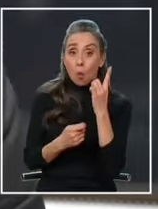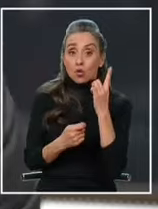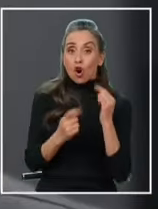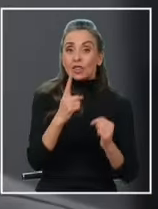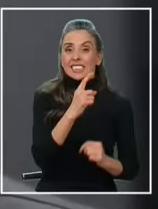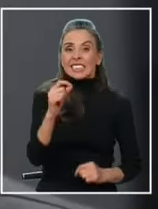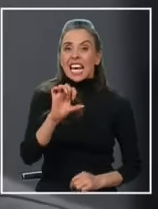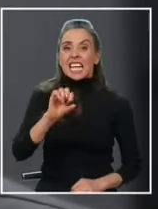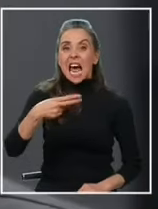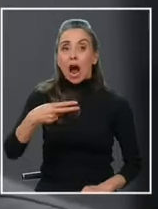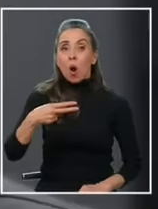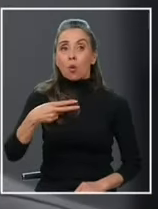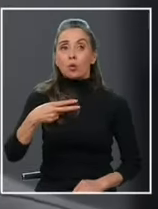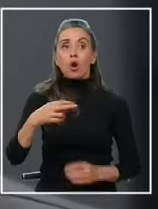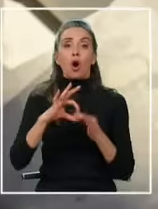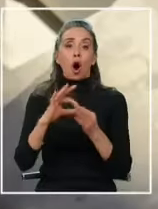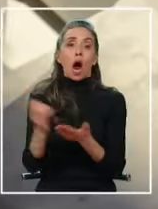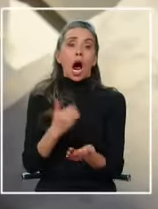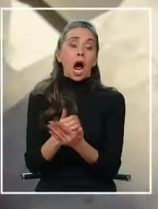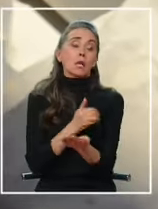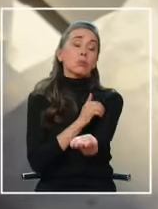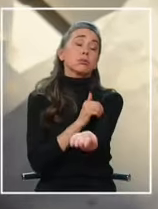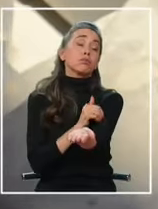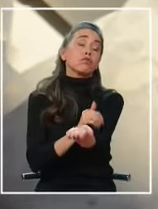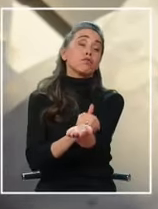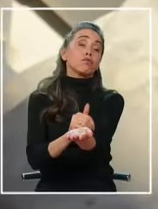aproximadamente las ganancias son estratosféricas